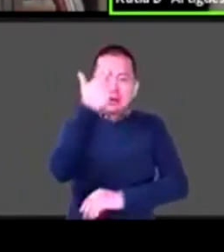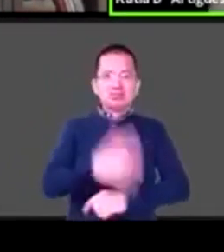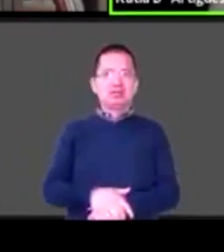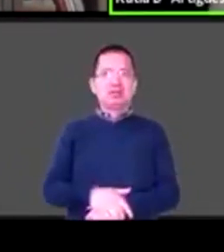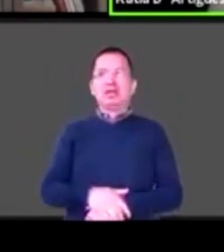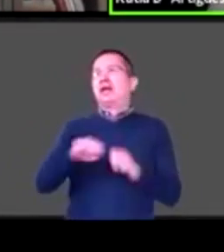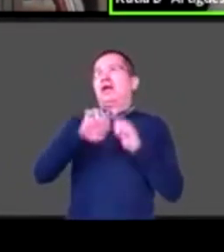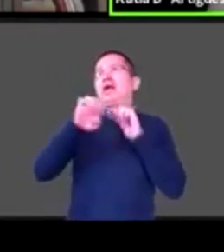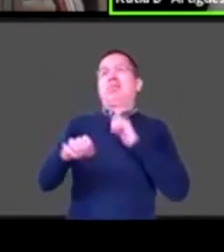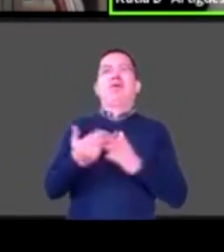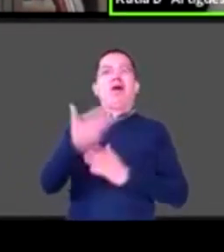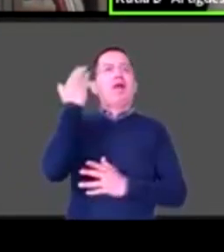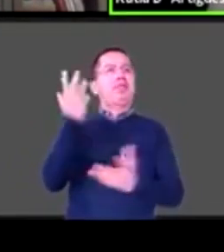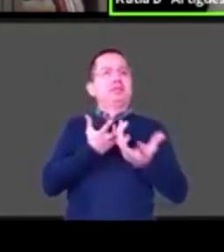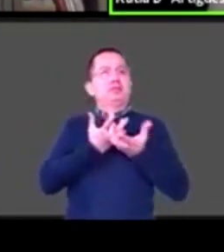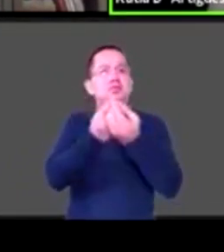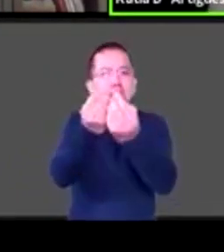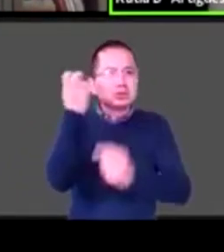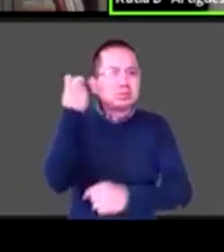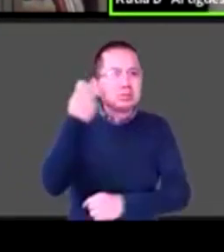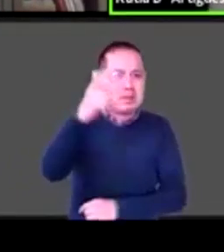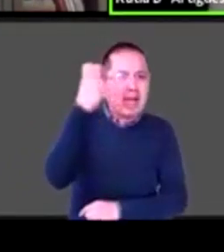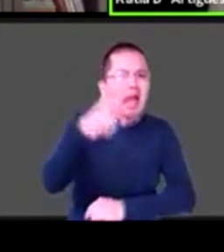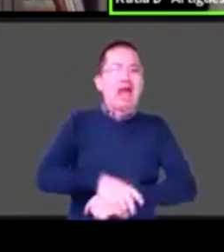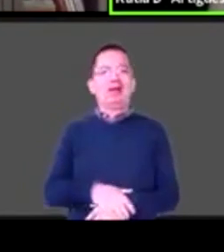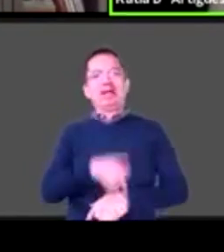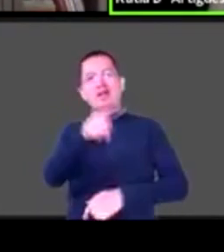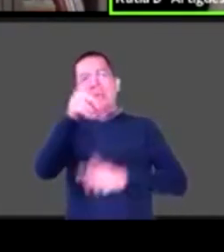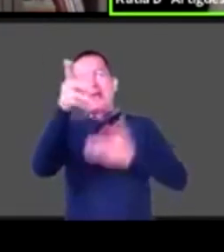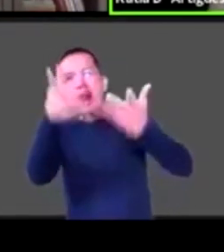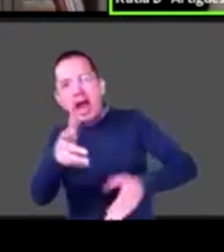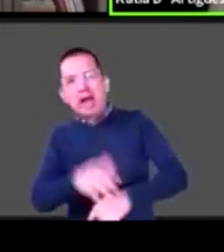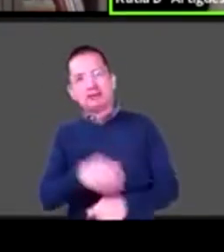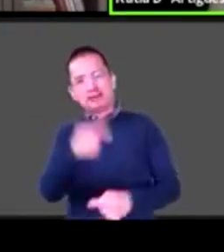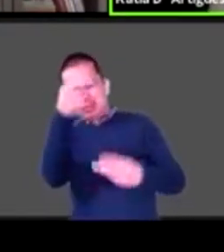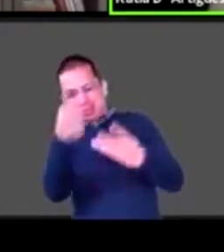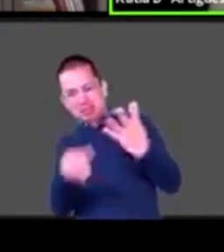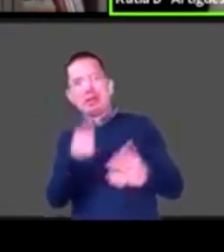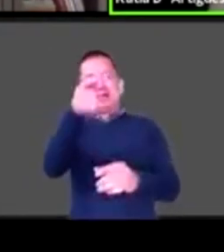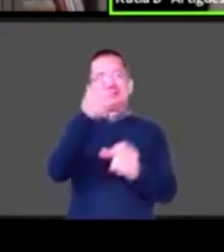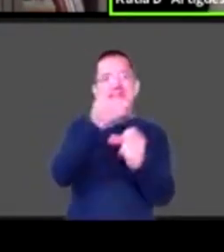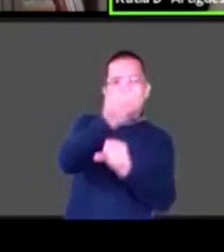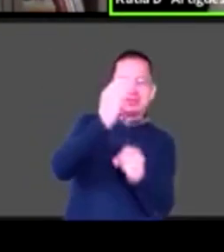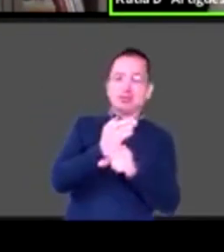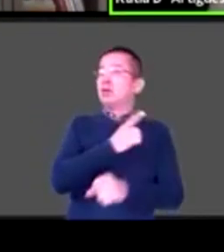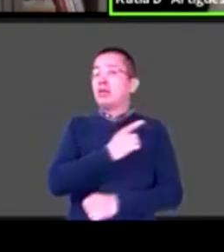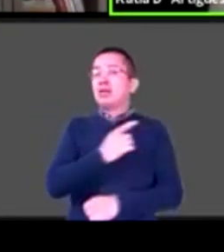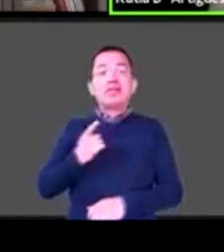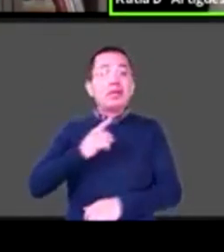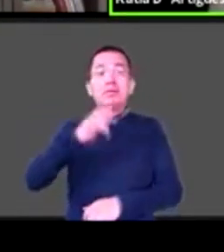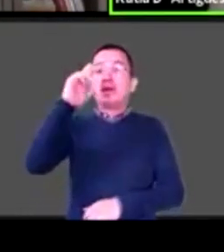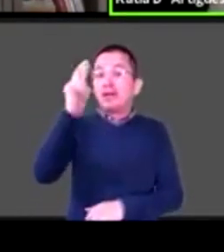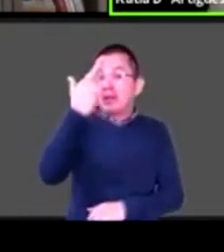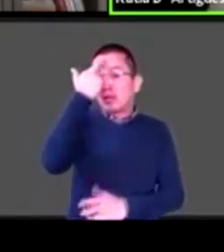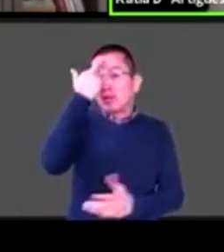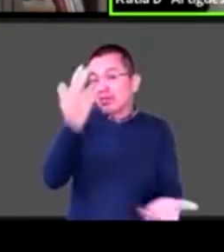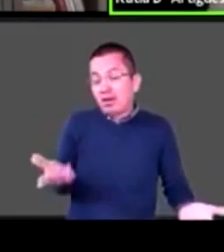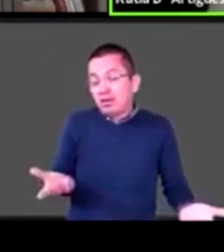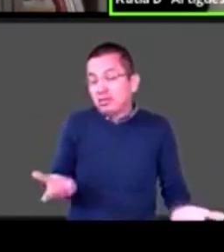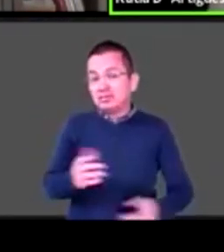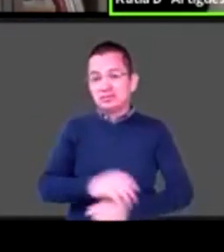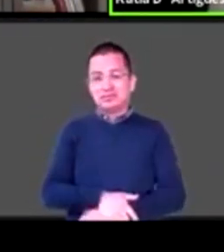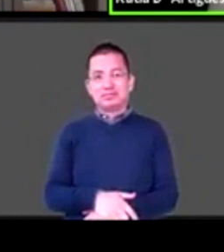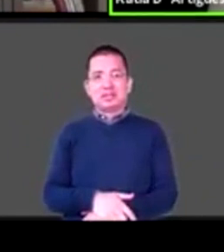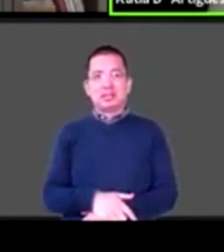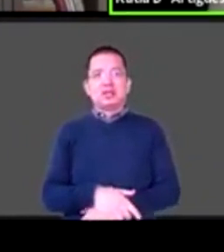chistes, de que, pues, de él, todo, de él, ¿no? Recordarlo. Yo también fui muy afortunada porque